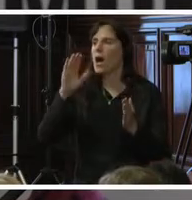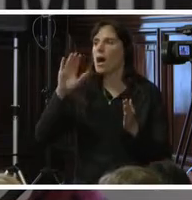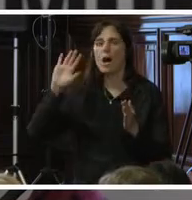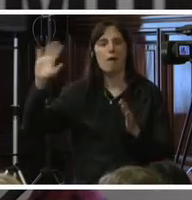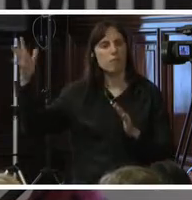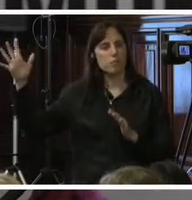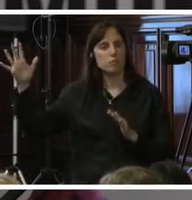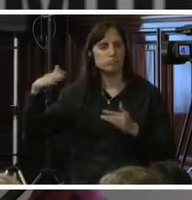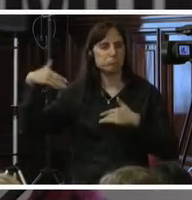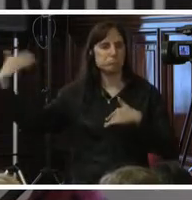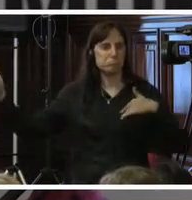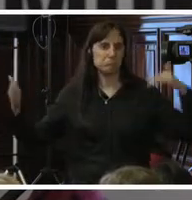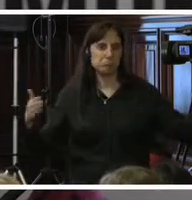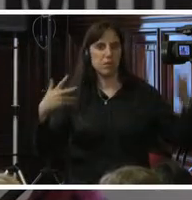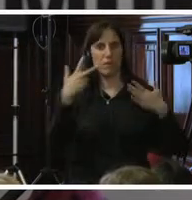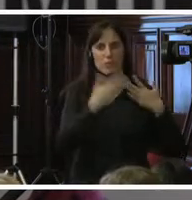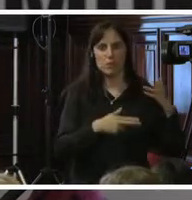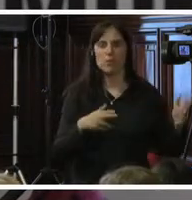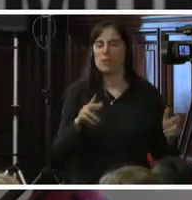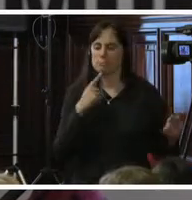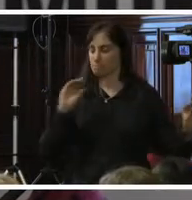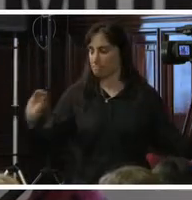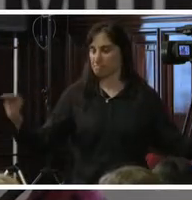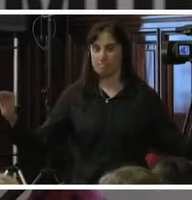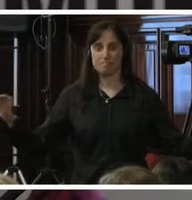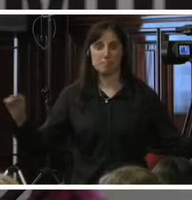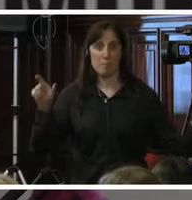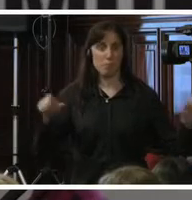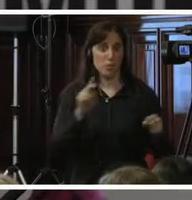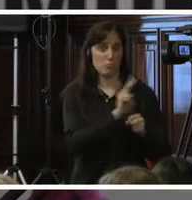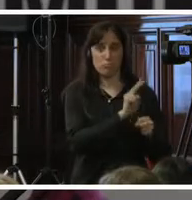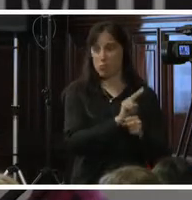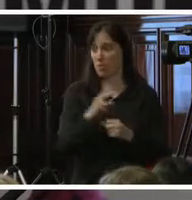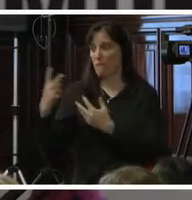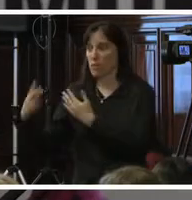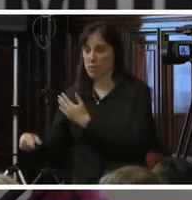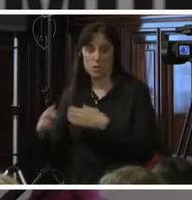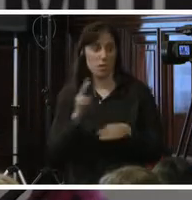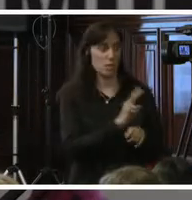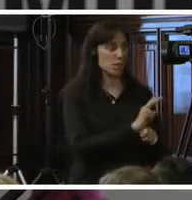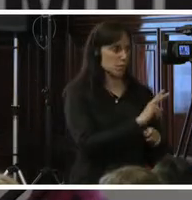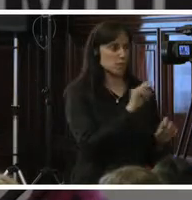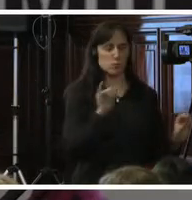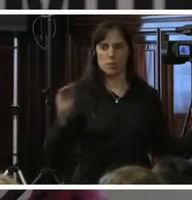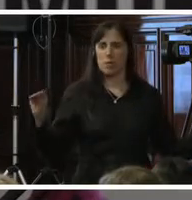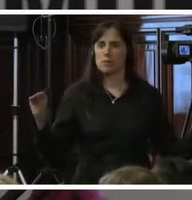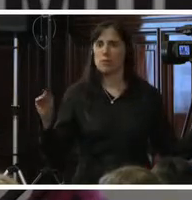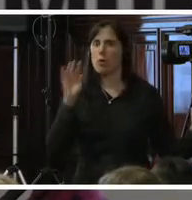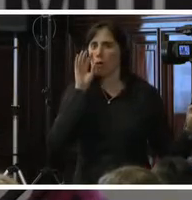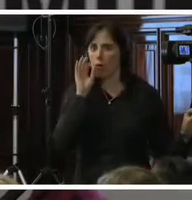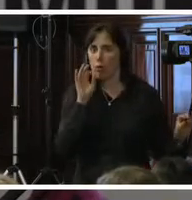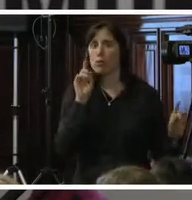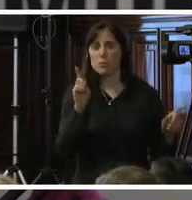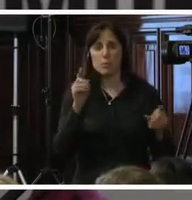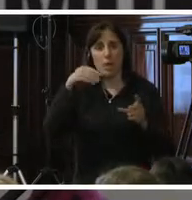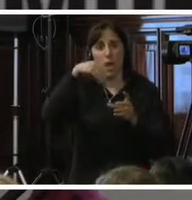porque ellos capacitan a los guardias transfronterizos para que reconozcan a los traficantes o a las